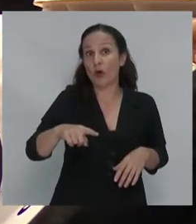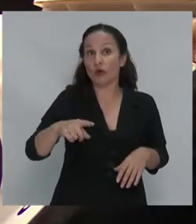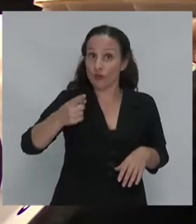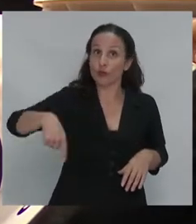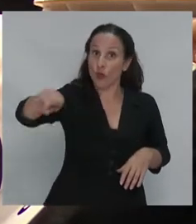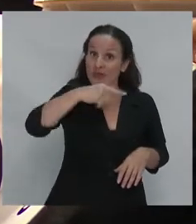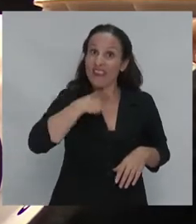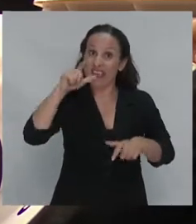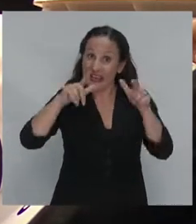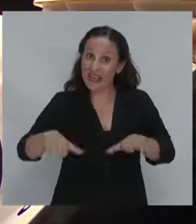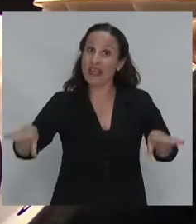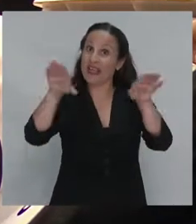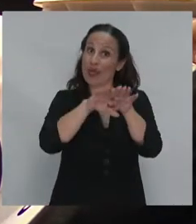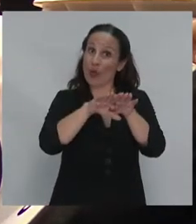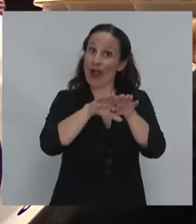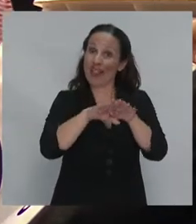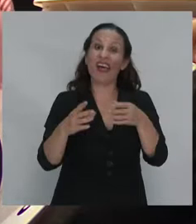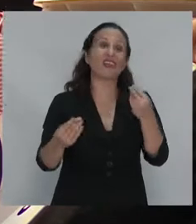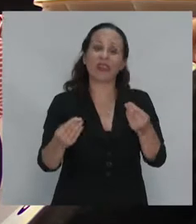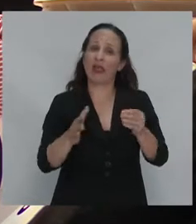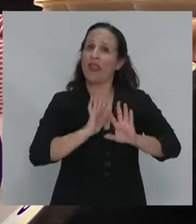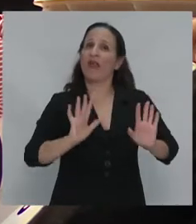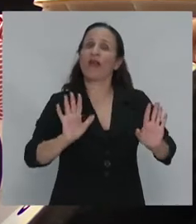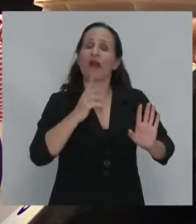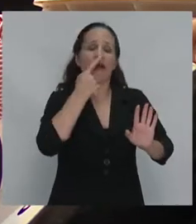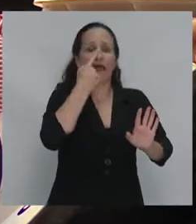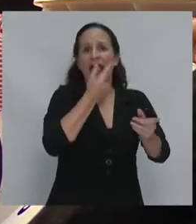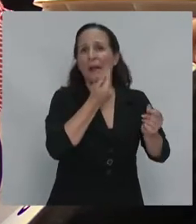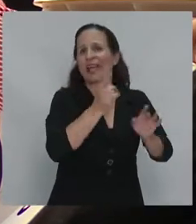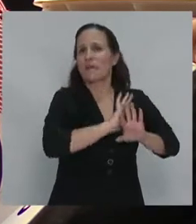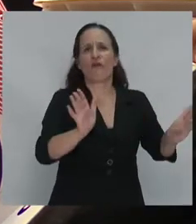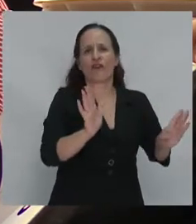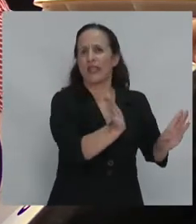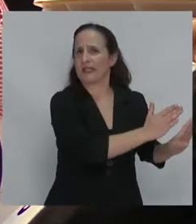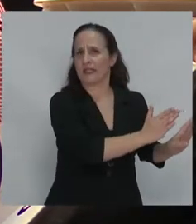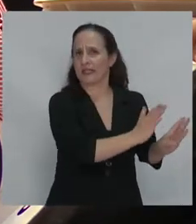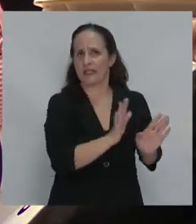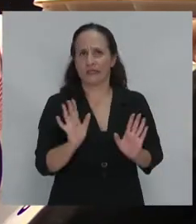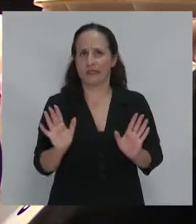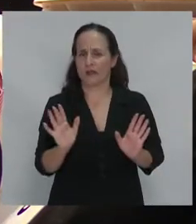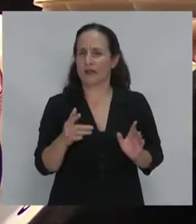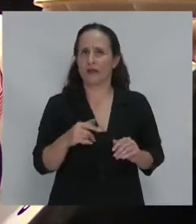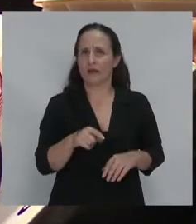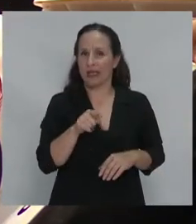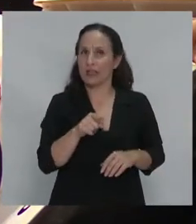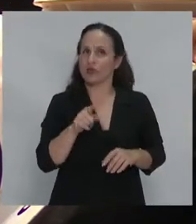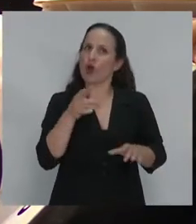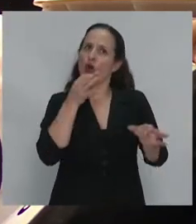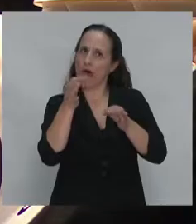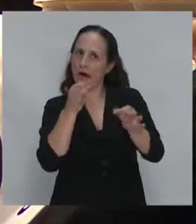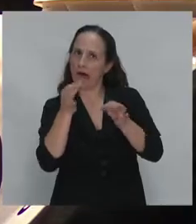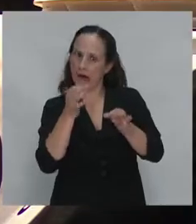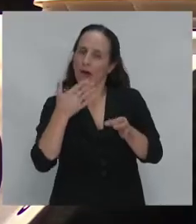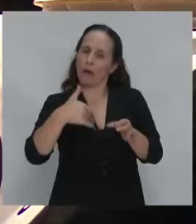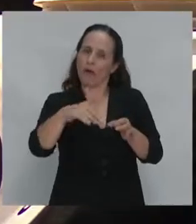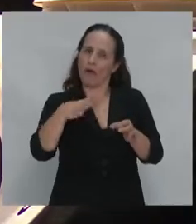know anyone in policy or macro talking about that but that is the necessary conversation at some point thank you